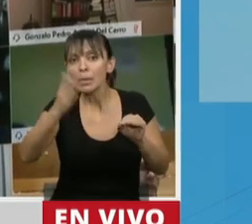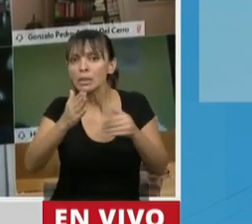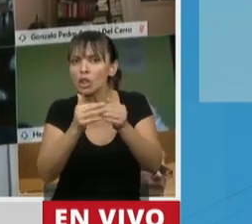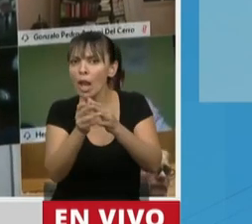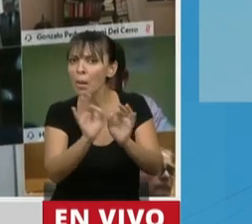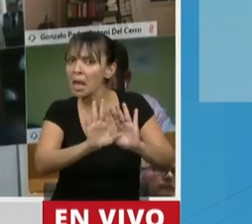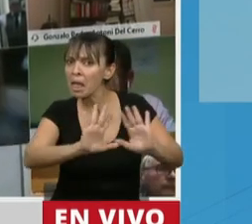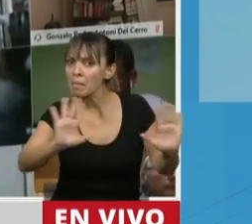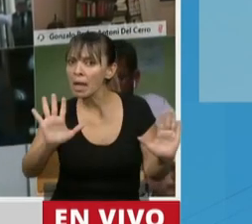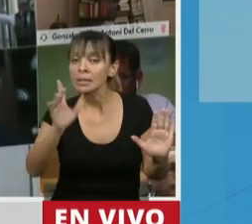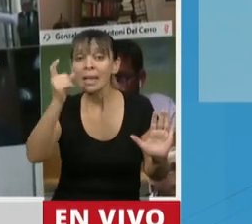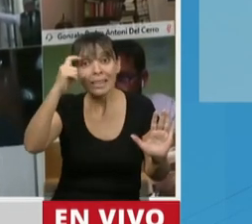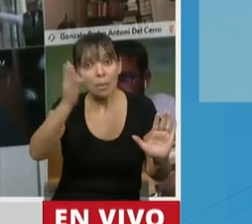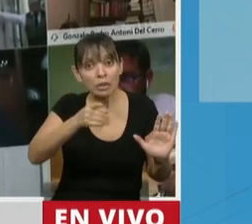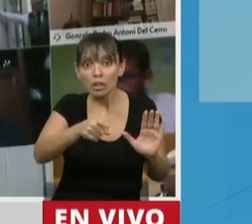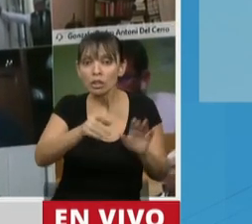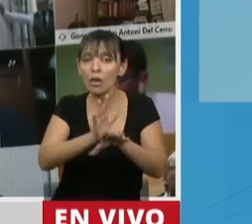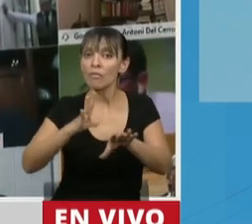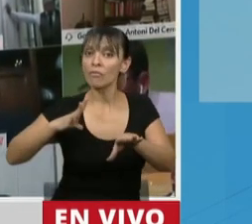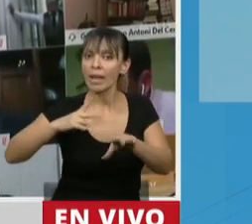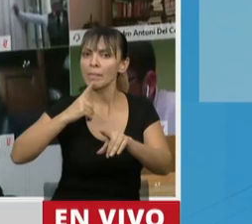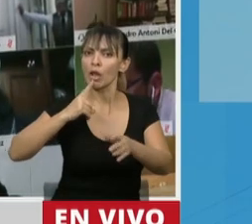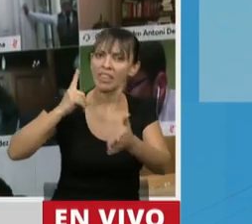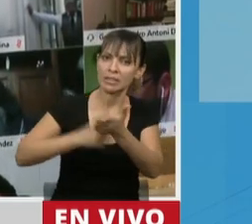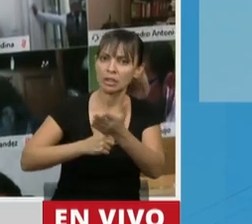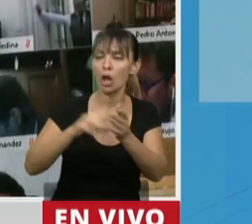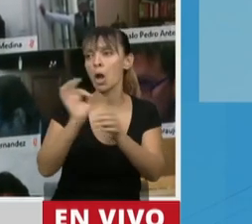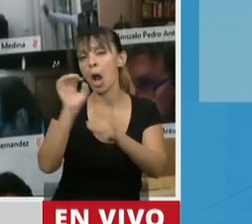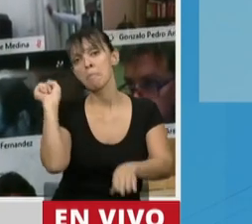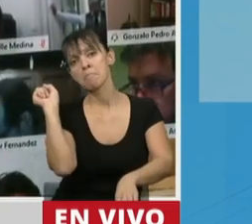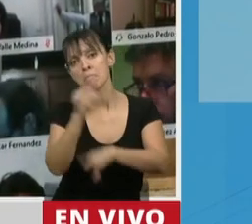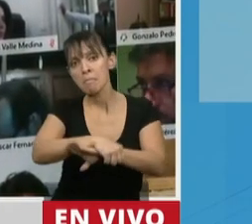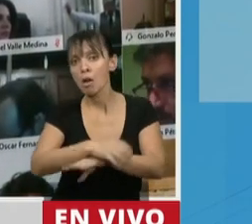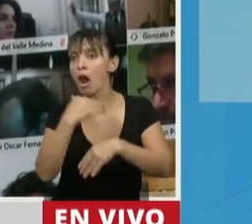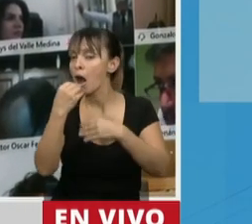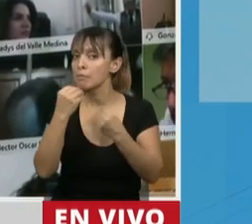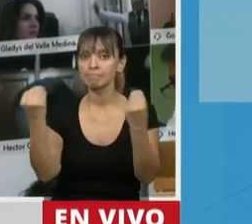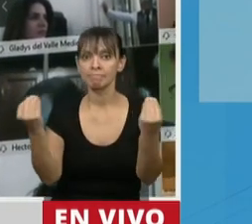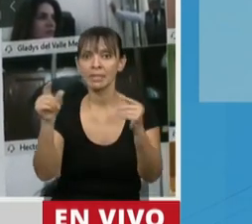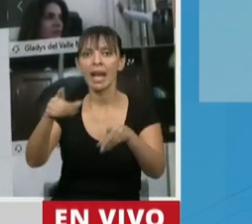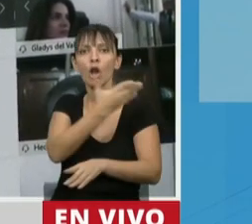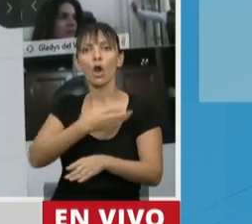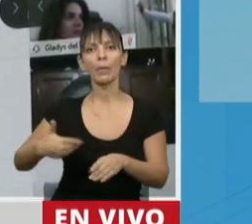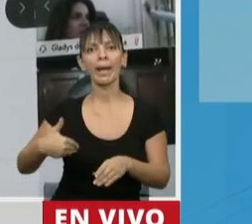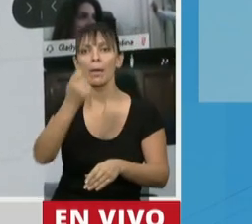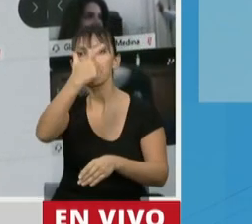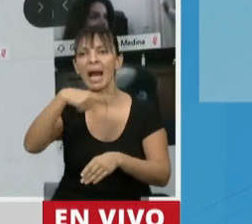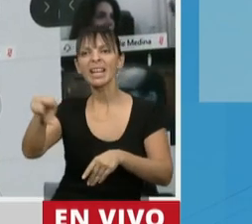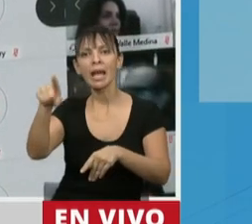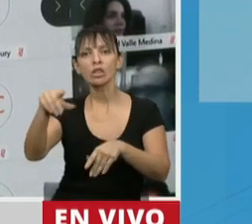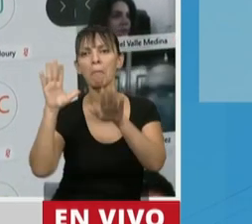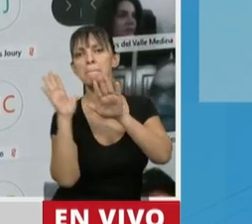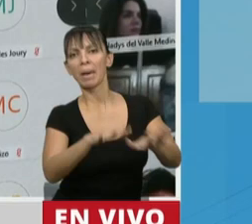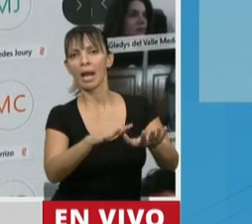% que por decisión o por ignorancia o porque no les importaba la provincia de Santa Cruz, el macrismo paró, paró